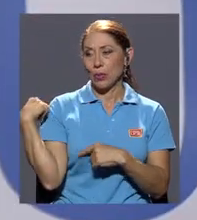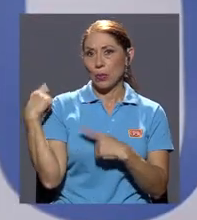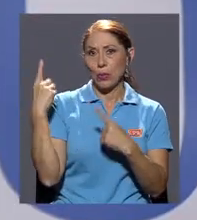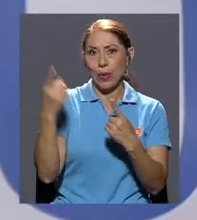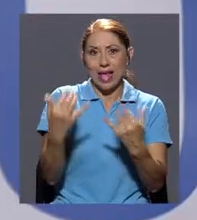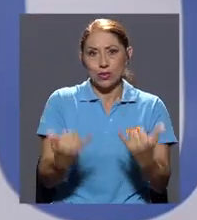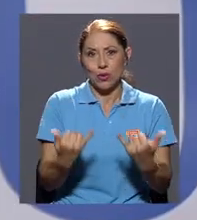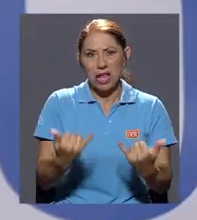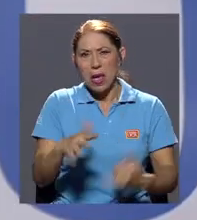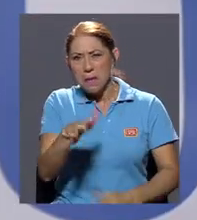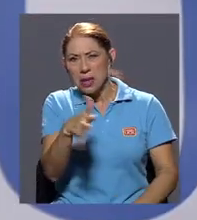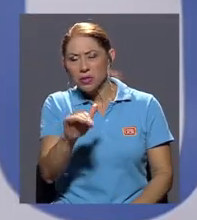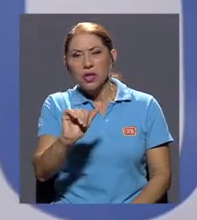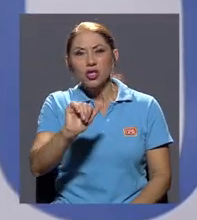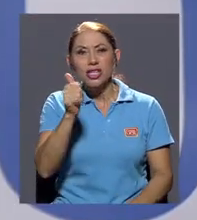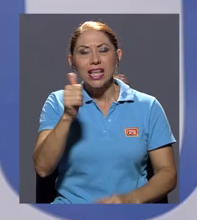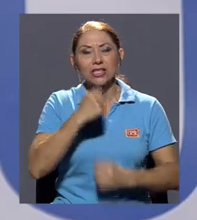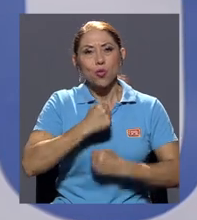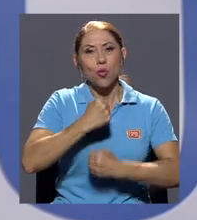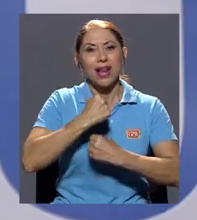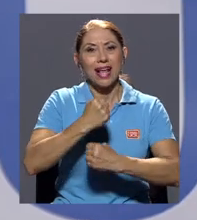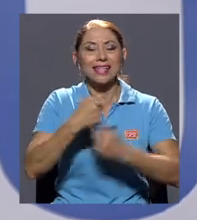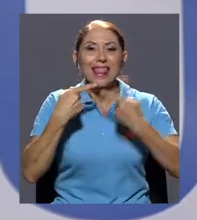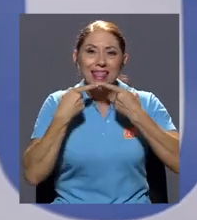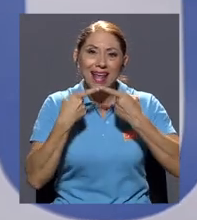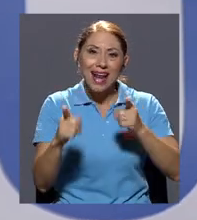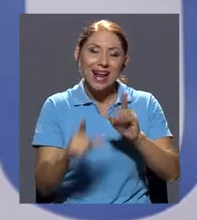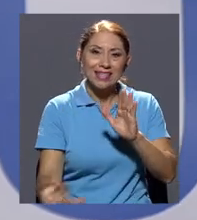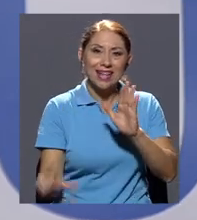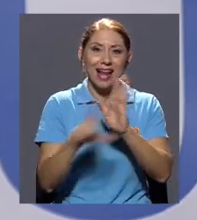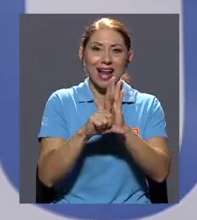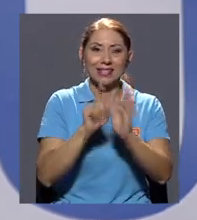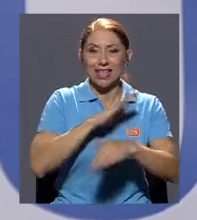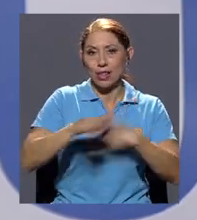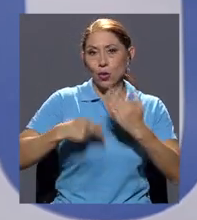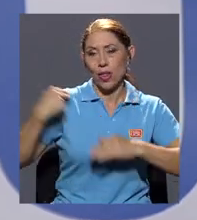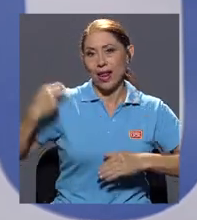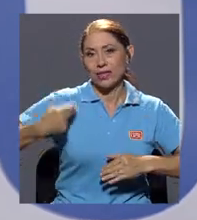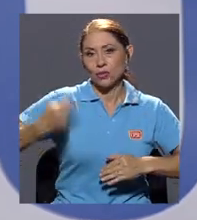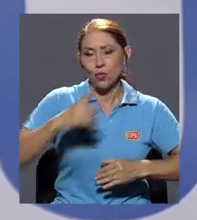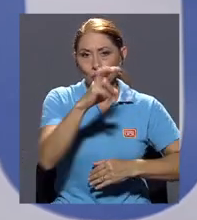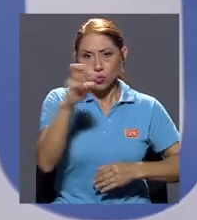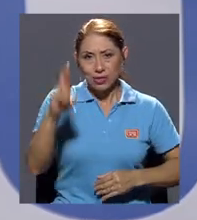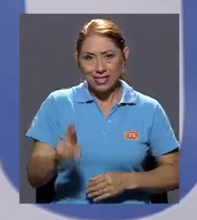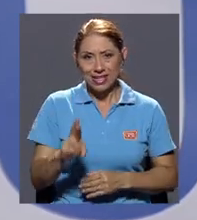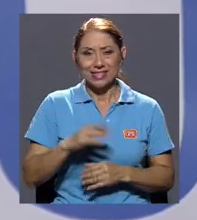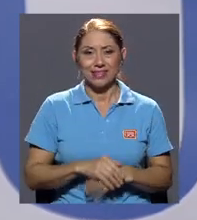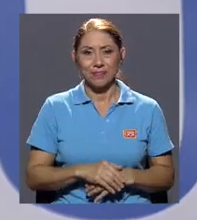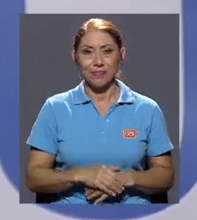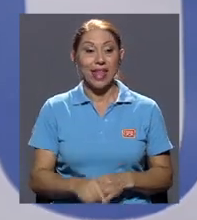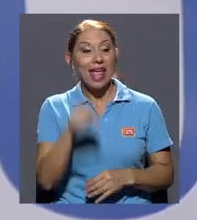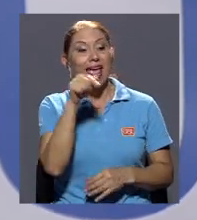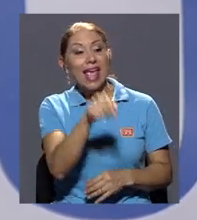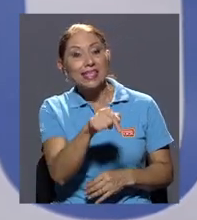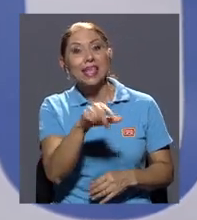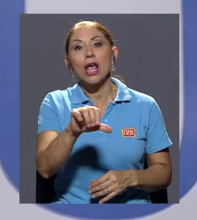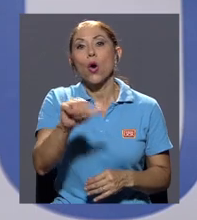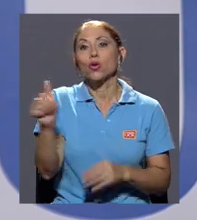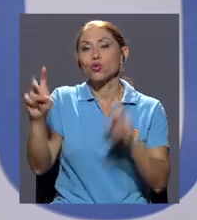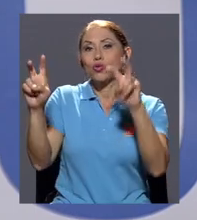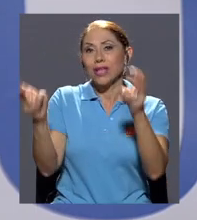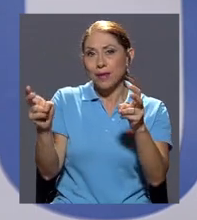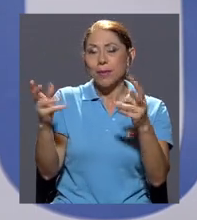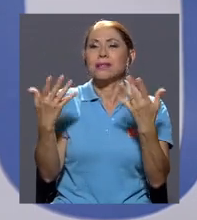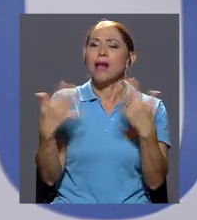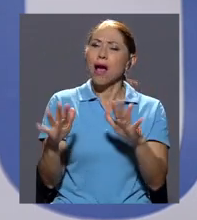menos como 10 huelgas han sido declaradas legales en toda la historia costarricense. Bueno, ese y muchos otros temas entraron en la discusión